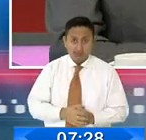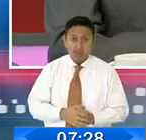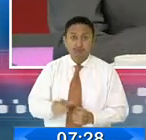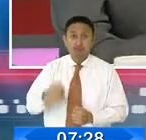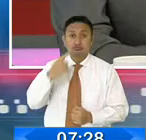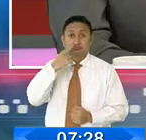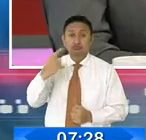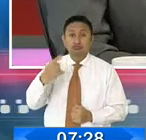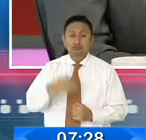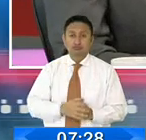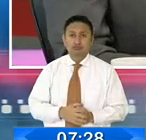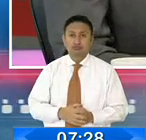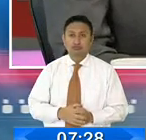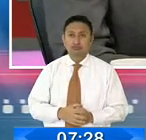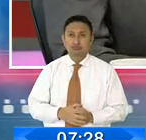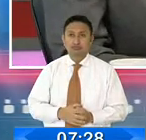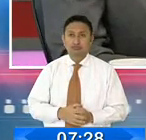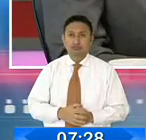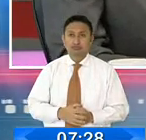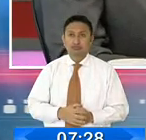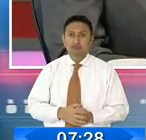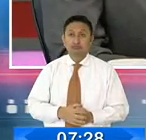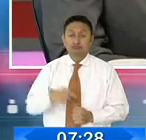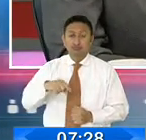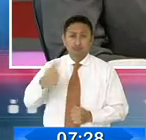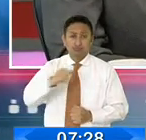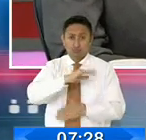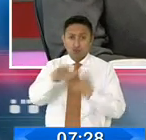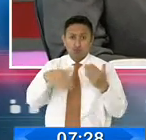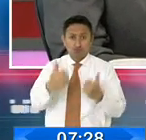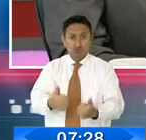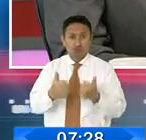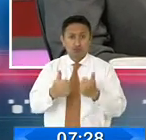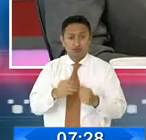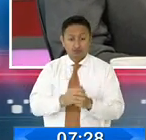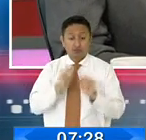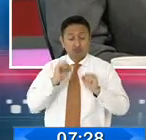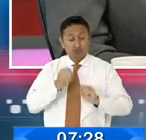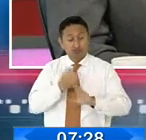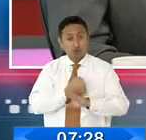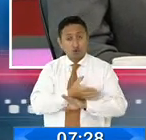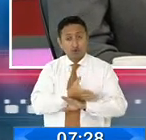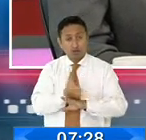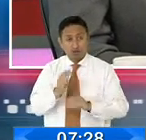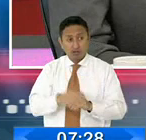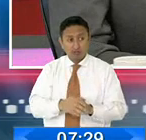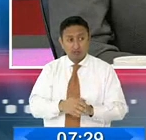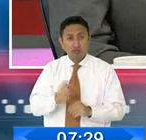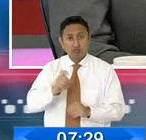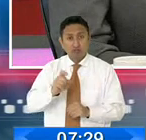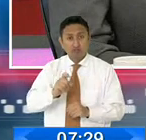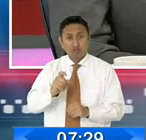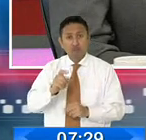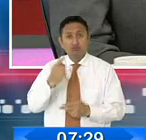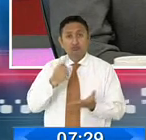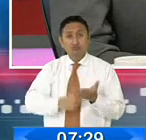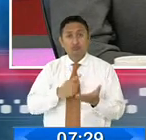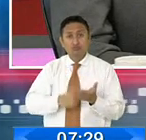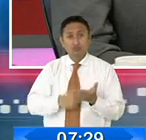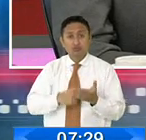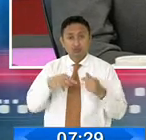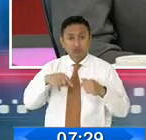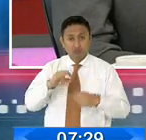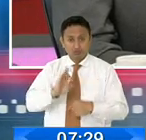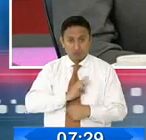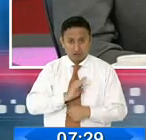decía que están en buen estado, y recomendaba que debe haber un estudio prolífico por